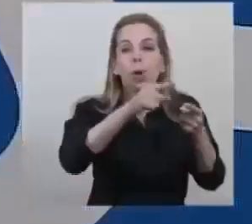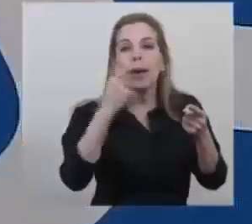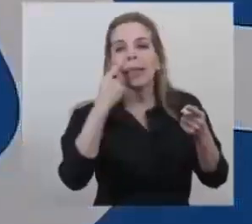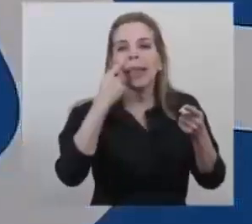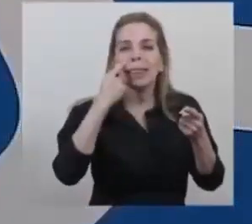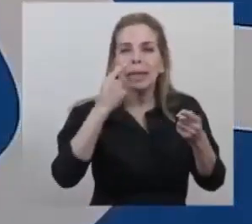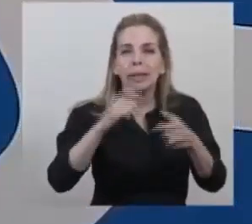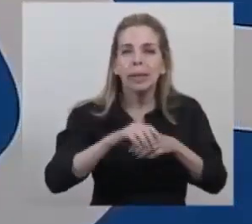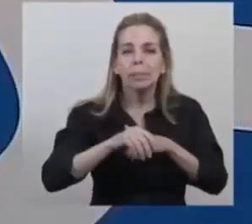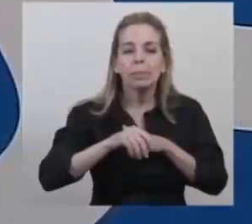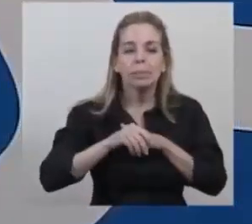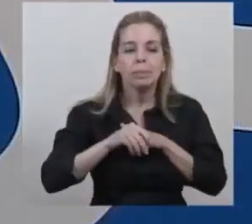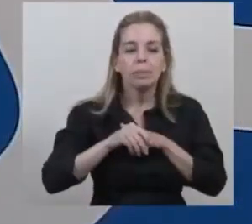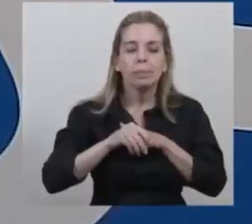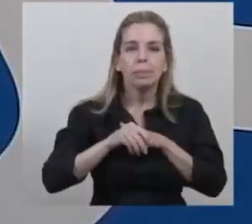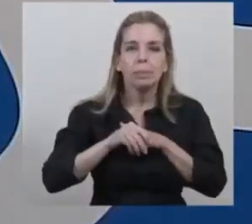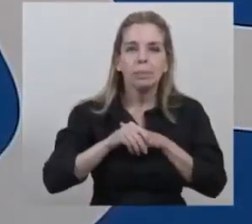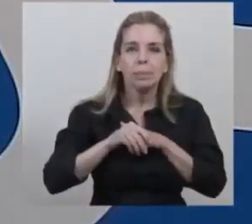en su comunidad.